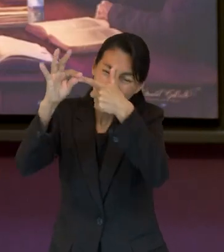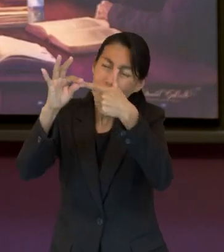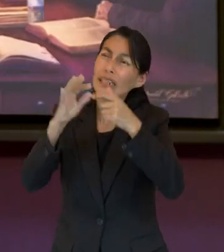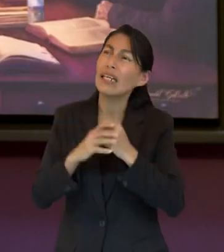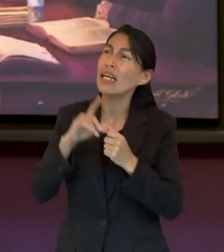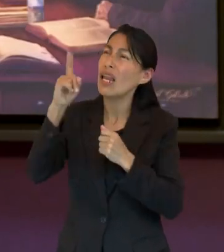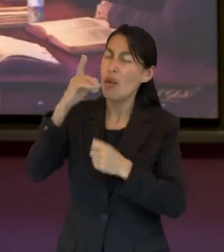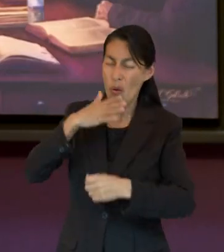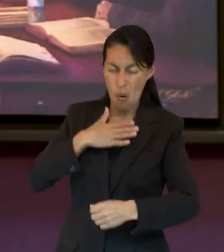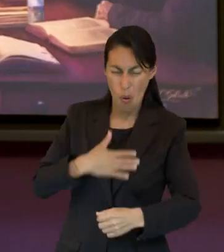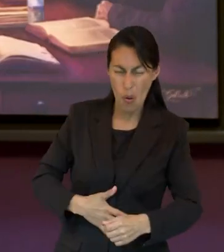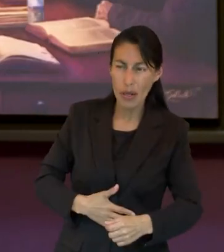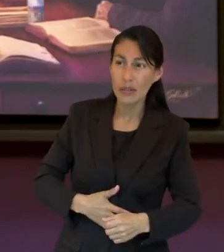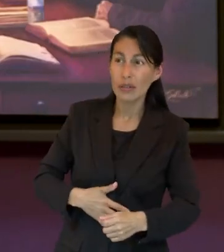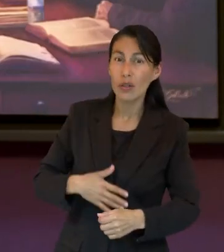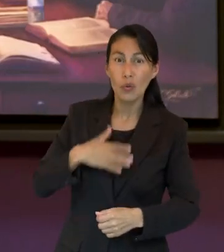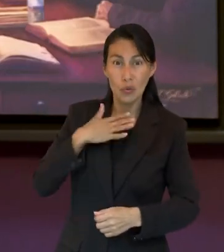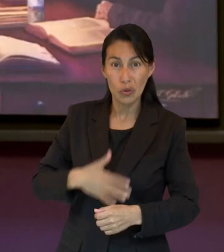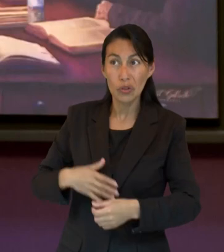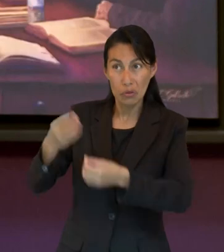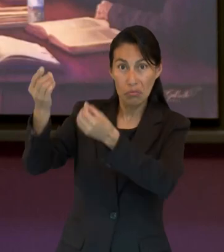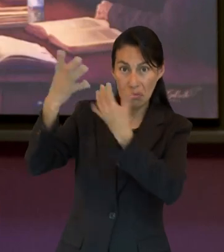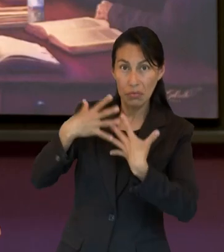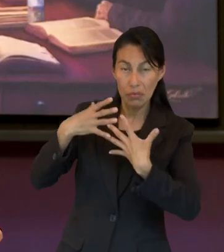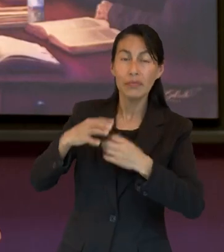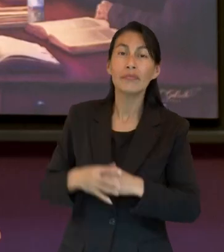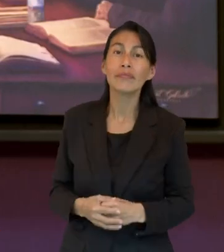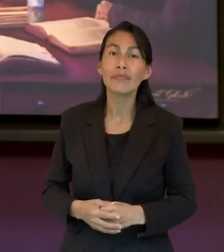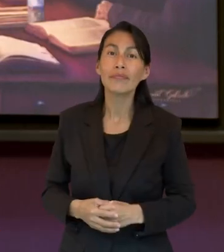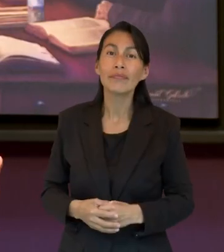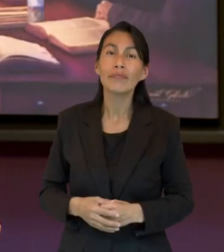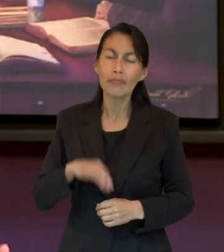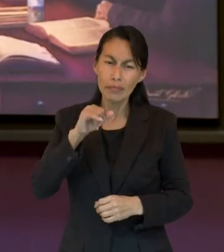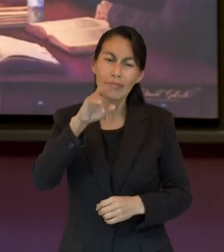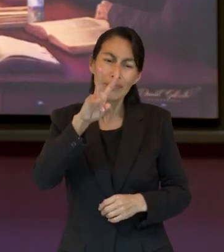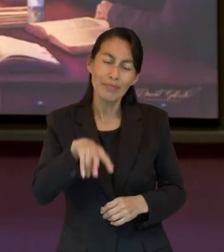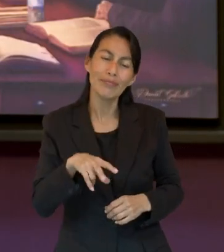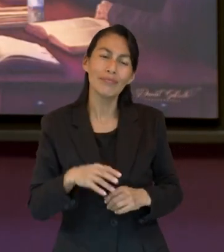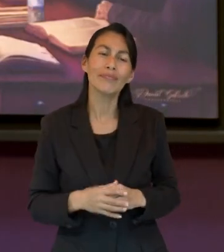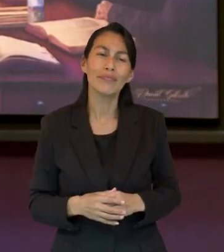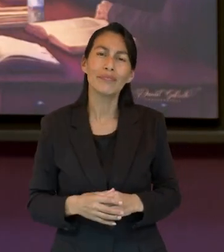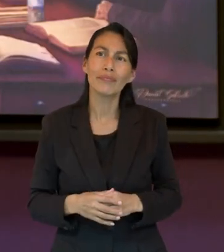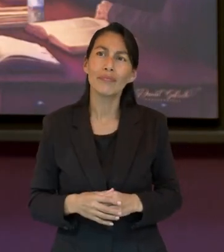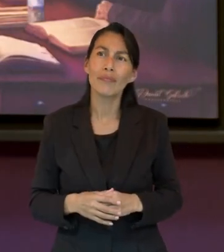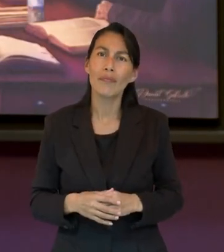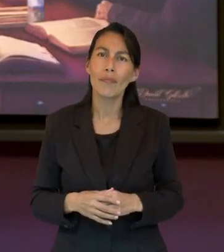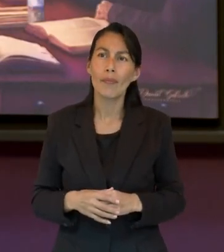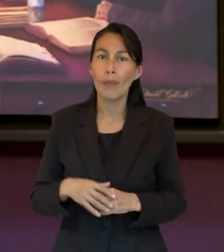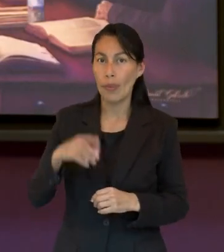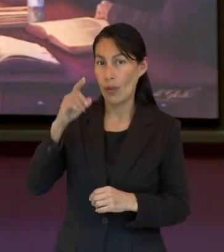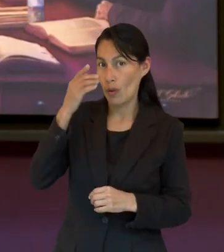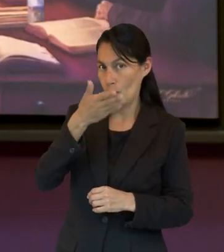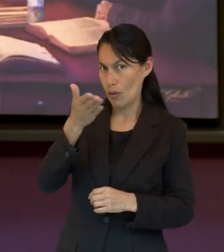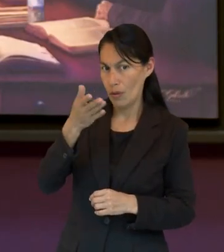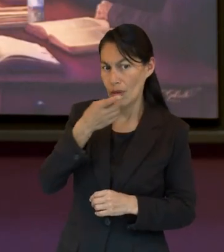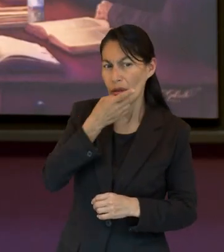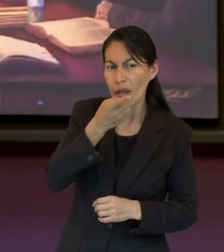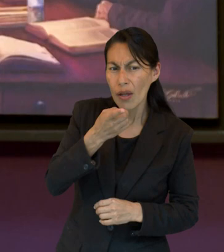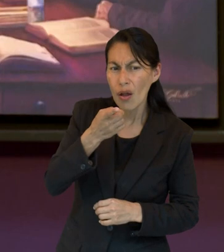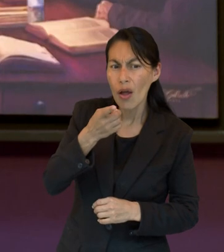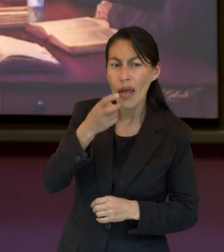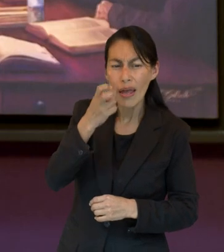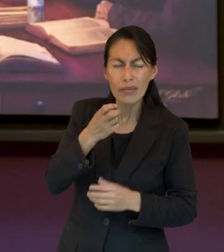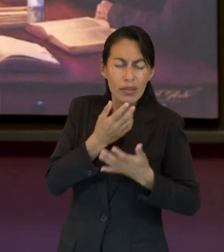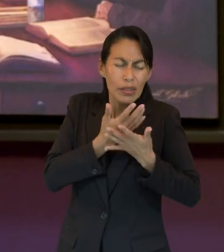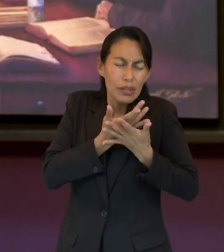dirigido por Dios, Él es el juez y Él va a dar justicia tarde que temprano. Así es. Creo que, como lo mencionaron,